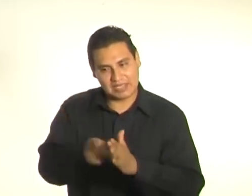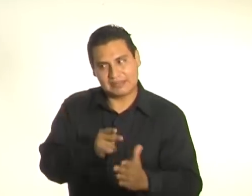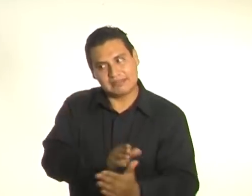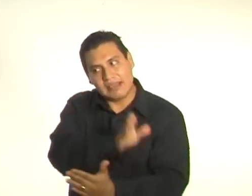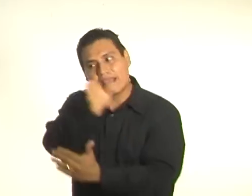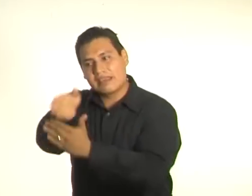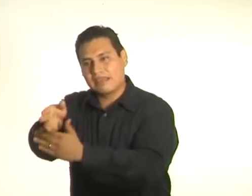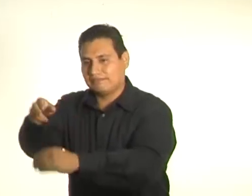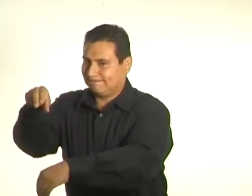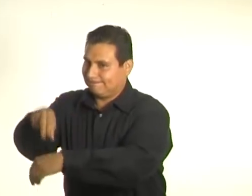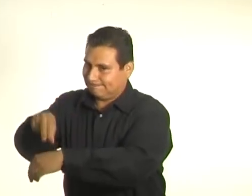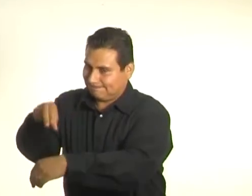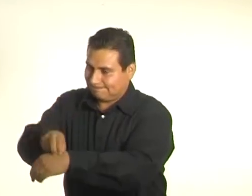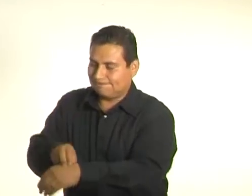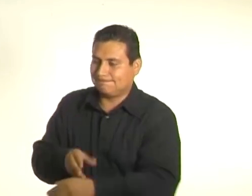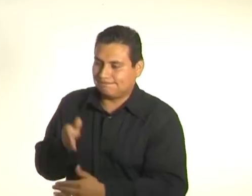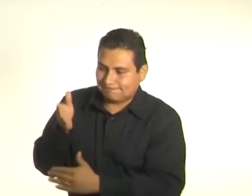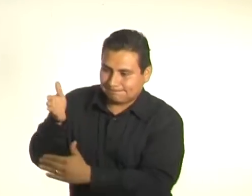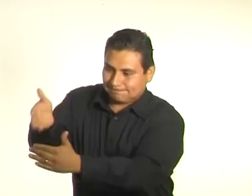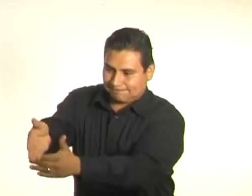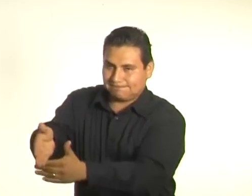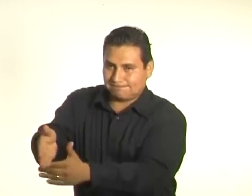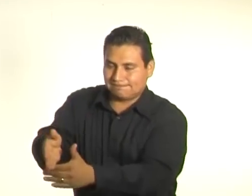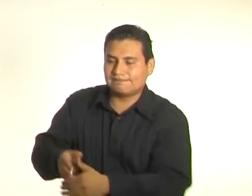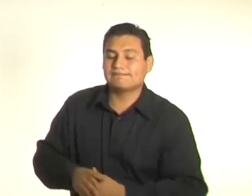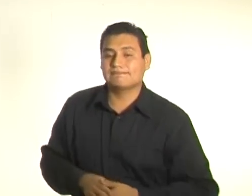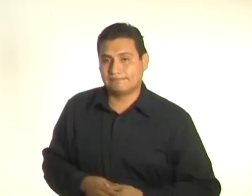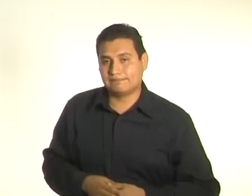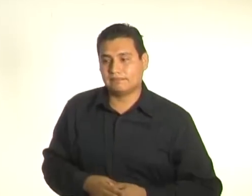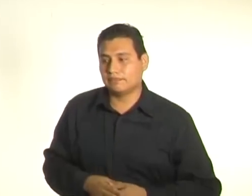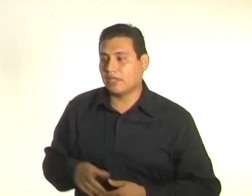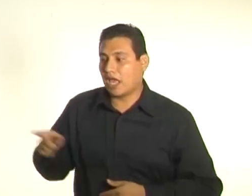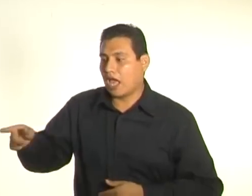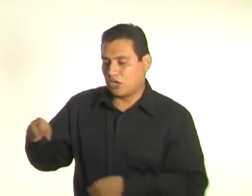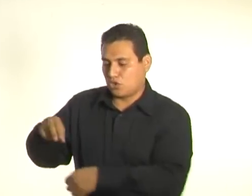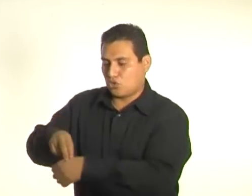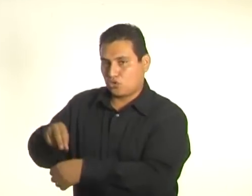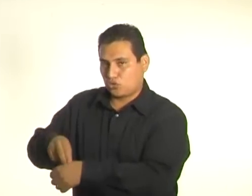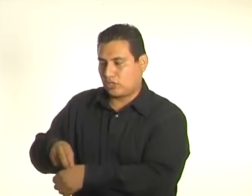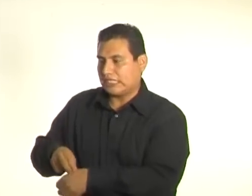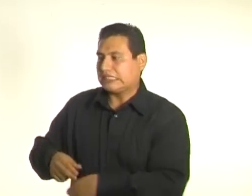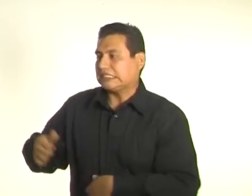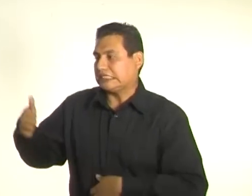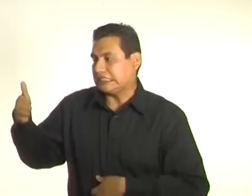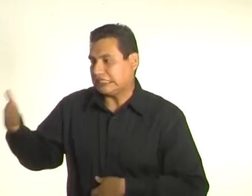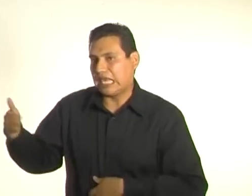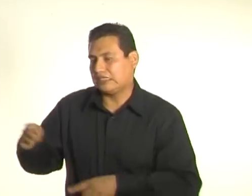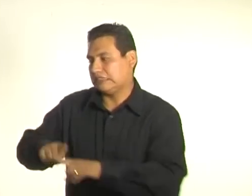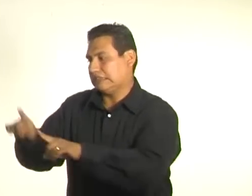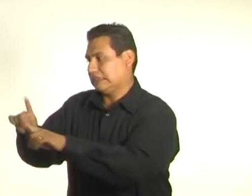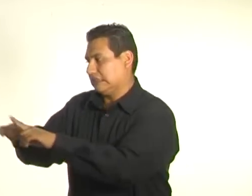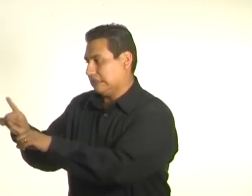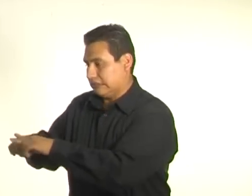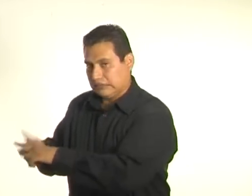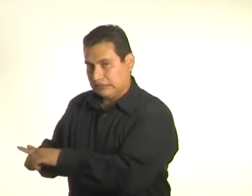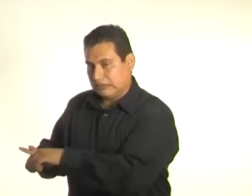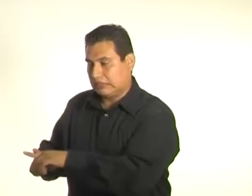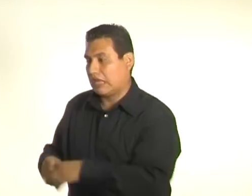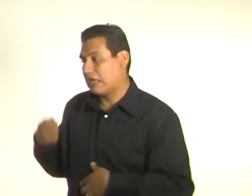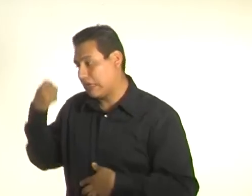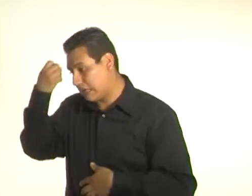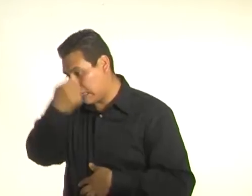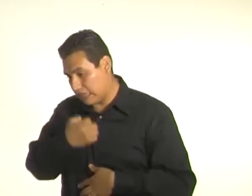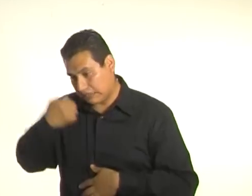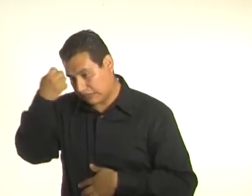Sixto fue al veterinario con seis personas distintas y de seis maneras diferentes. En un